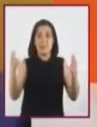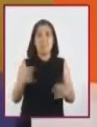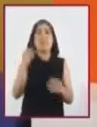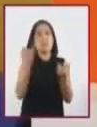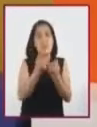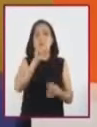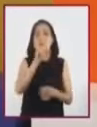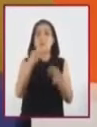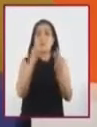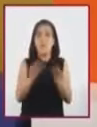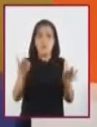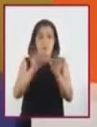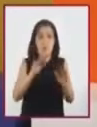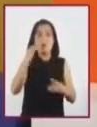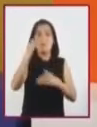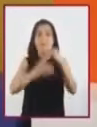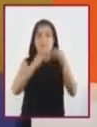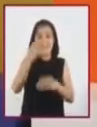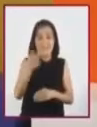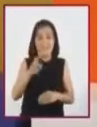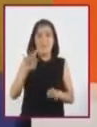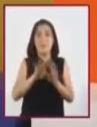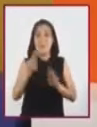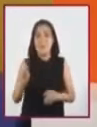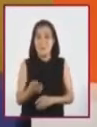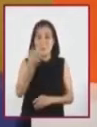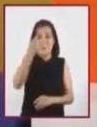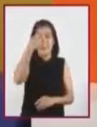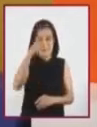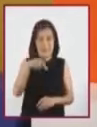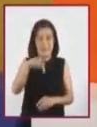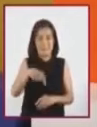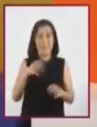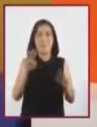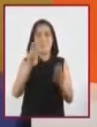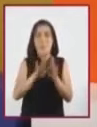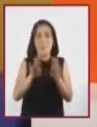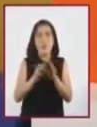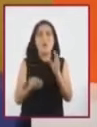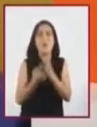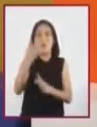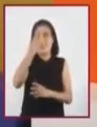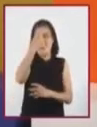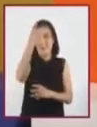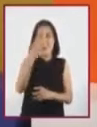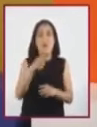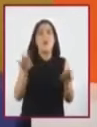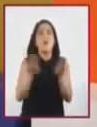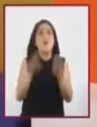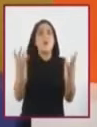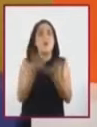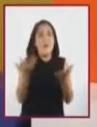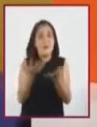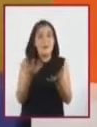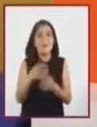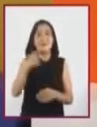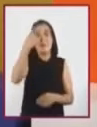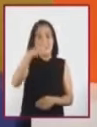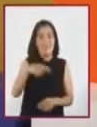importante mencionar que los avances tecnológicos en las diferentes etapas de innovación son resultado de querer